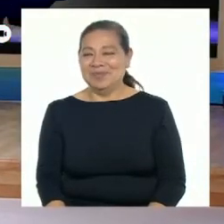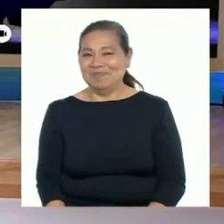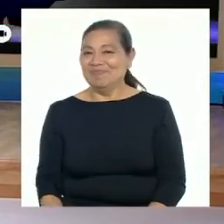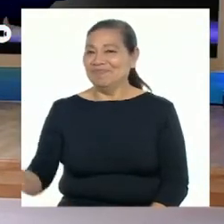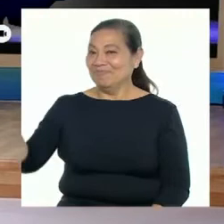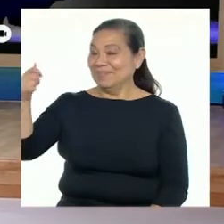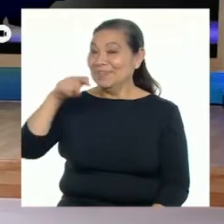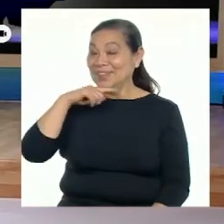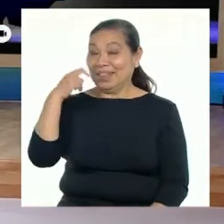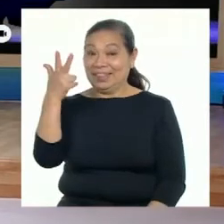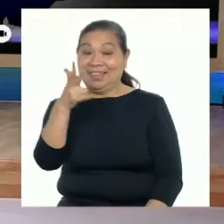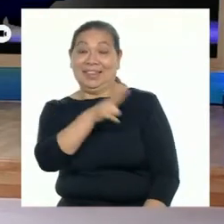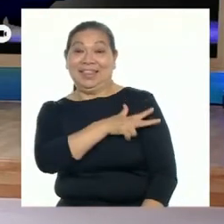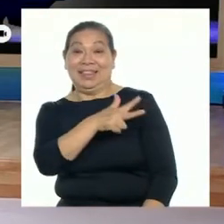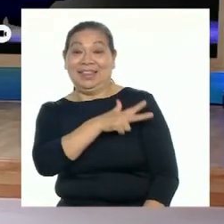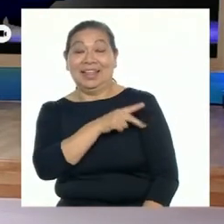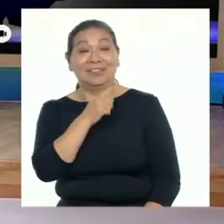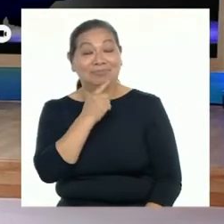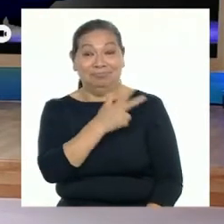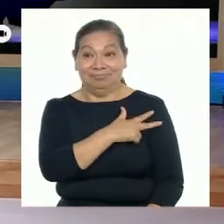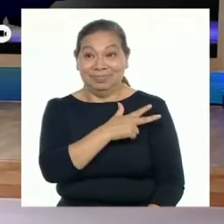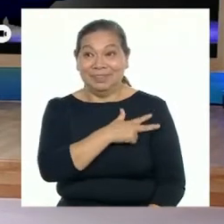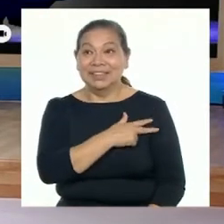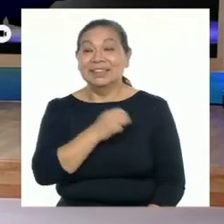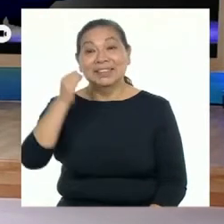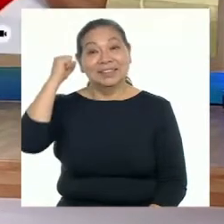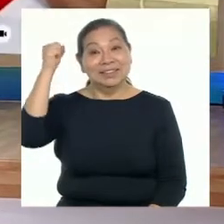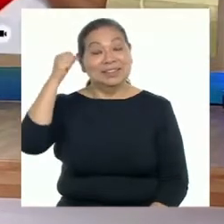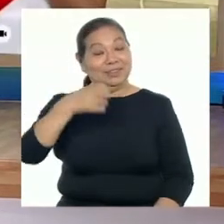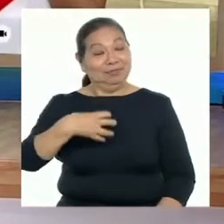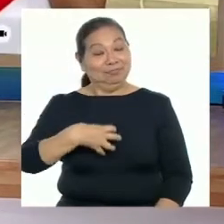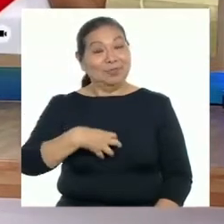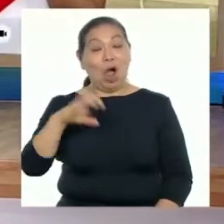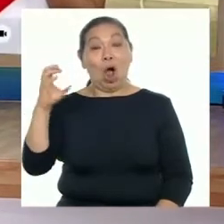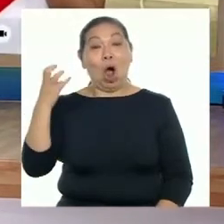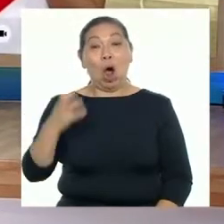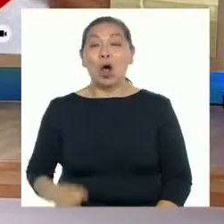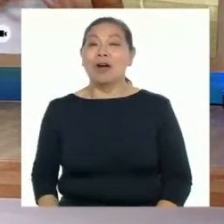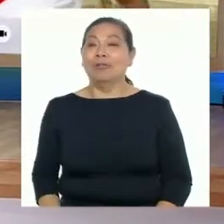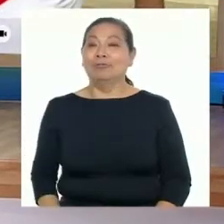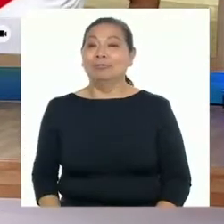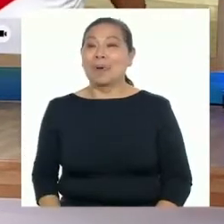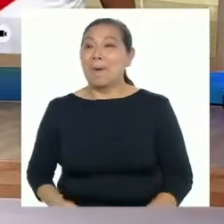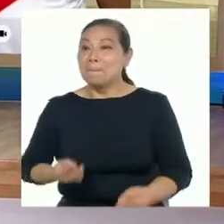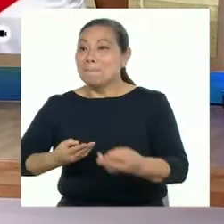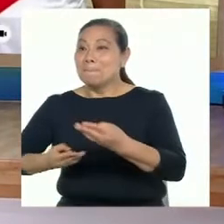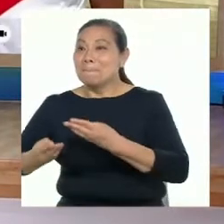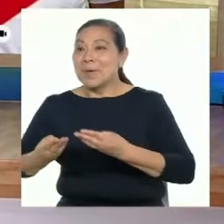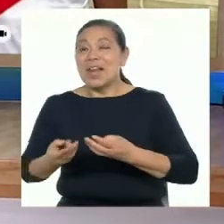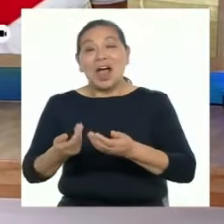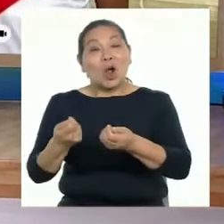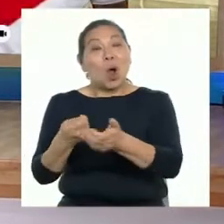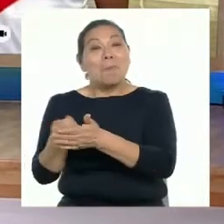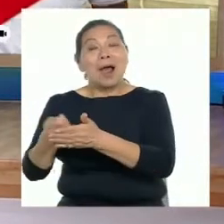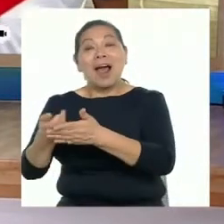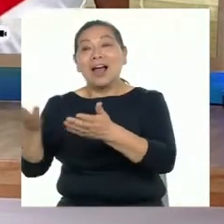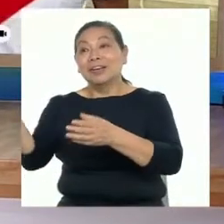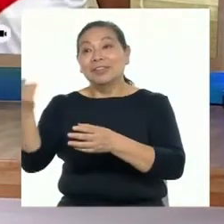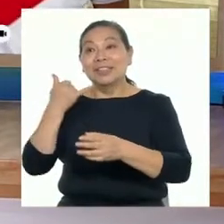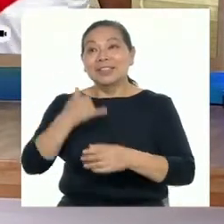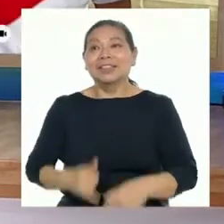Tercero de secundaria es representado por el ganador de la medalla de oro en compras del mercado por delivery...